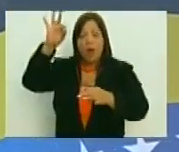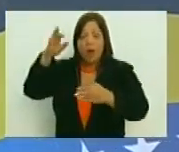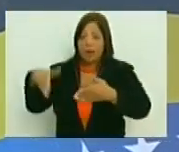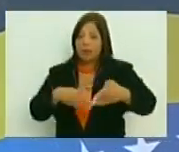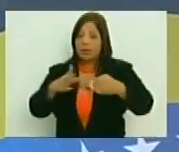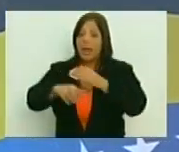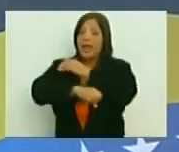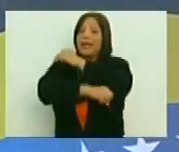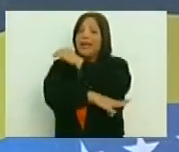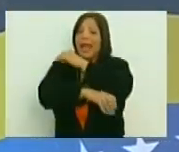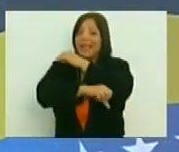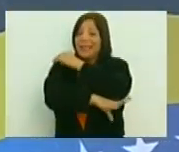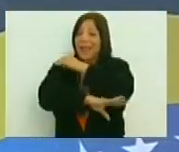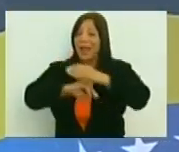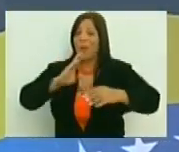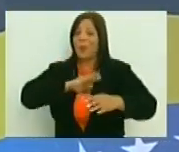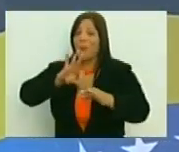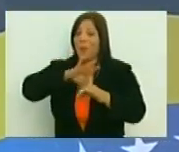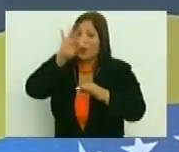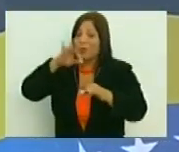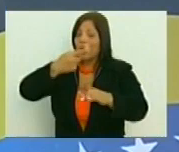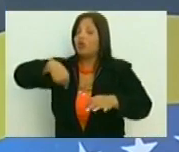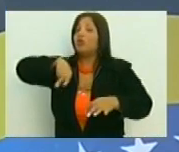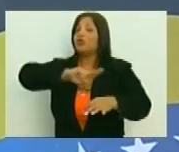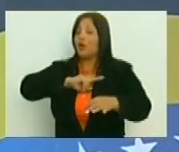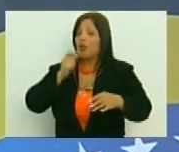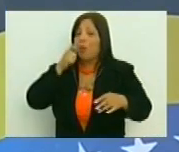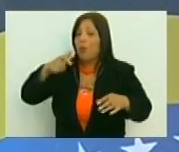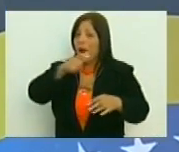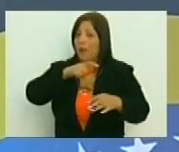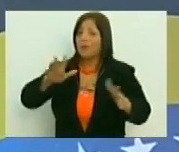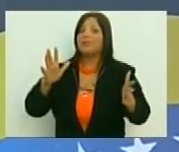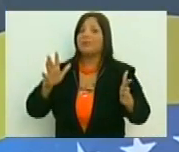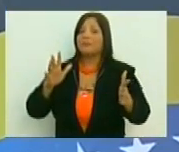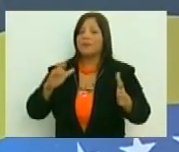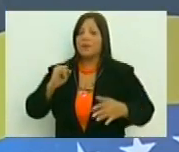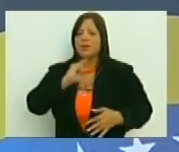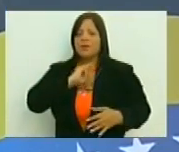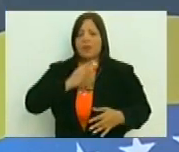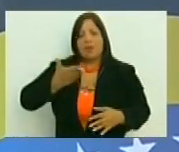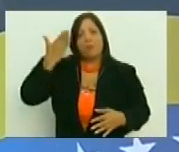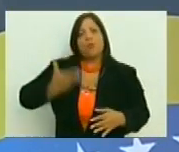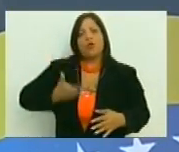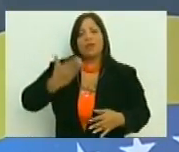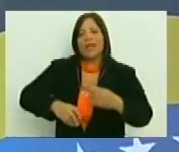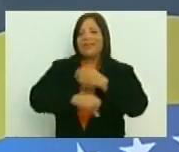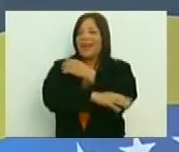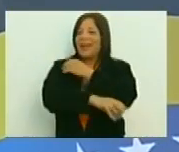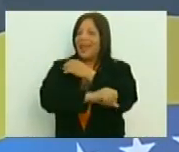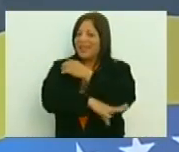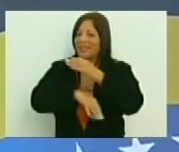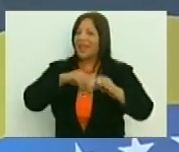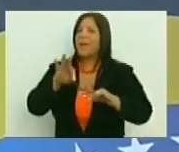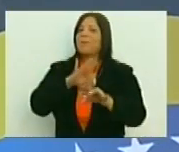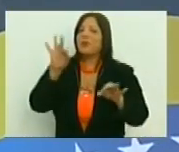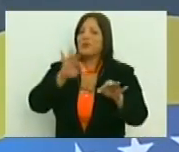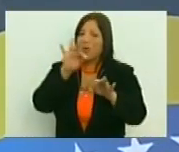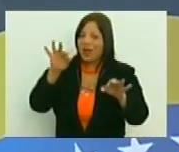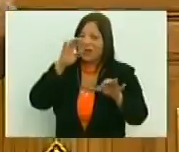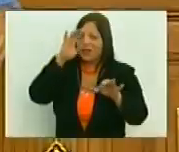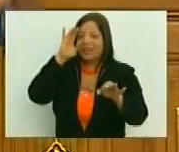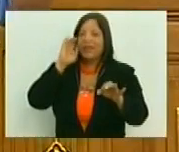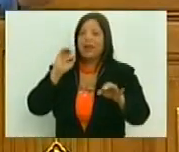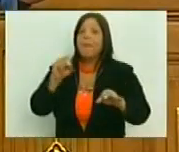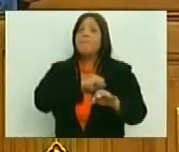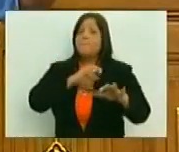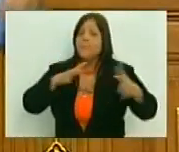las raíces espirituales de nosotros como pueblo y la importancia de esas raíces espirituales y los